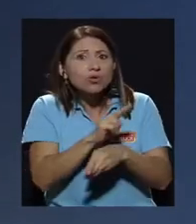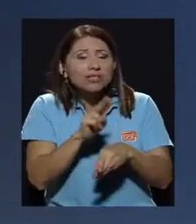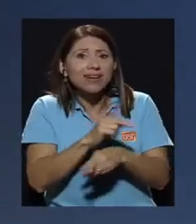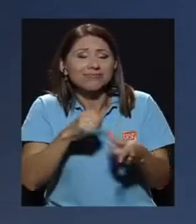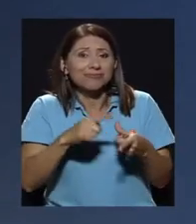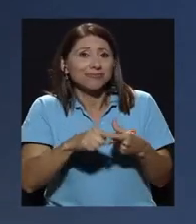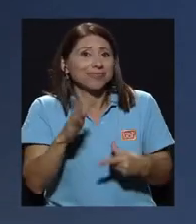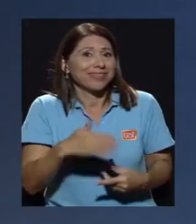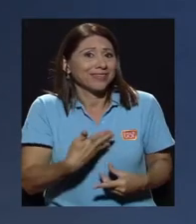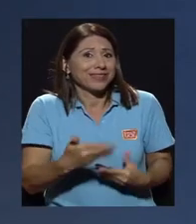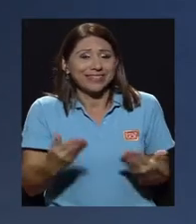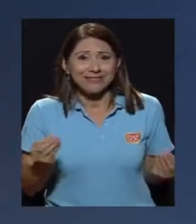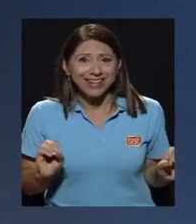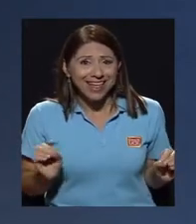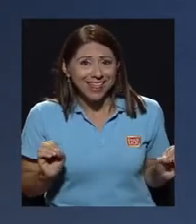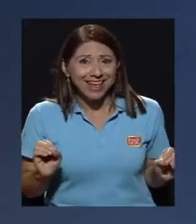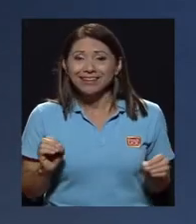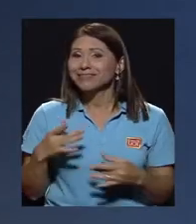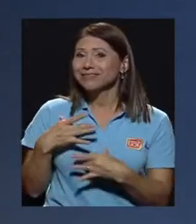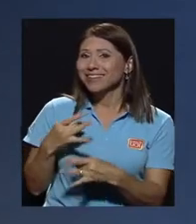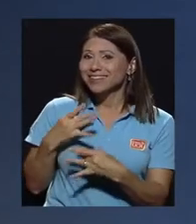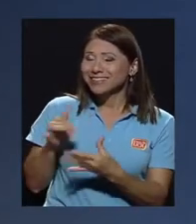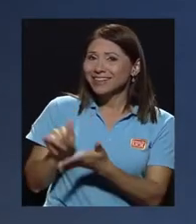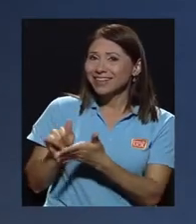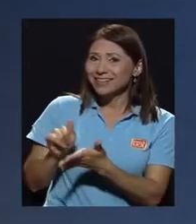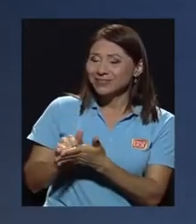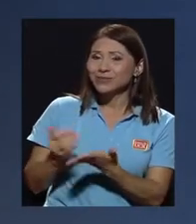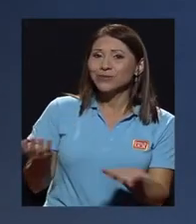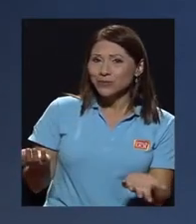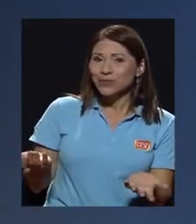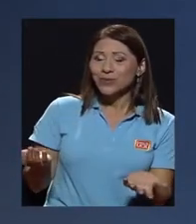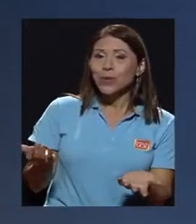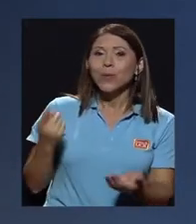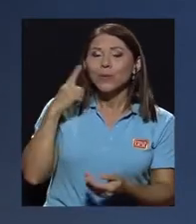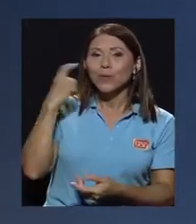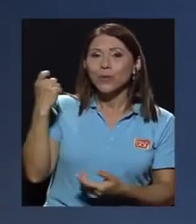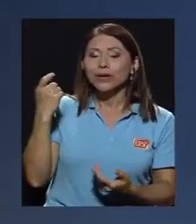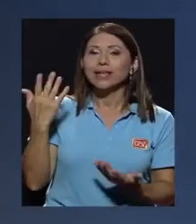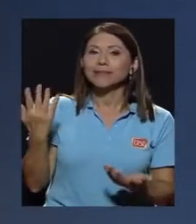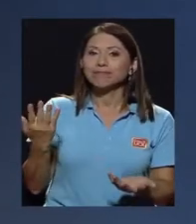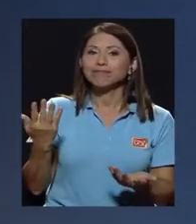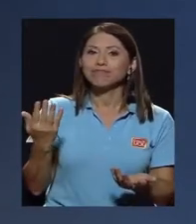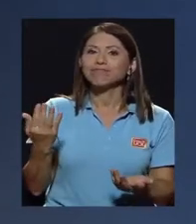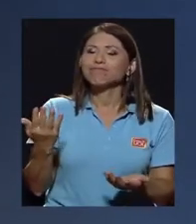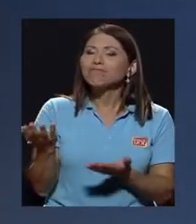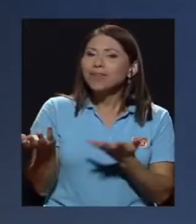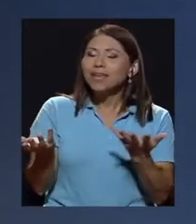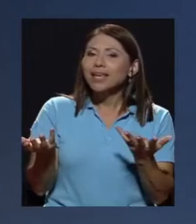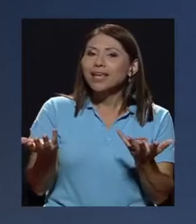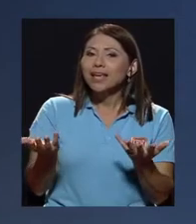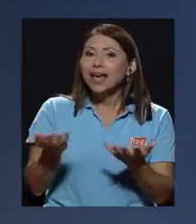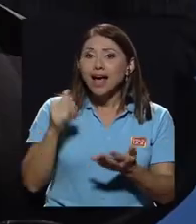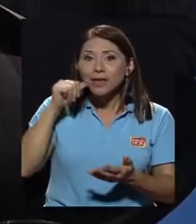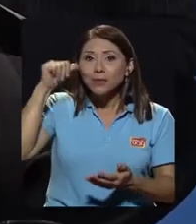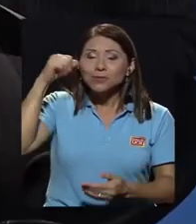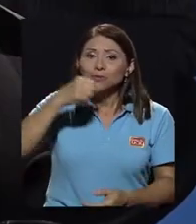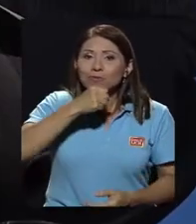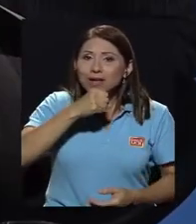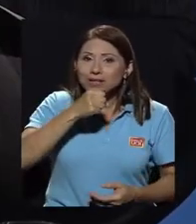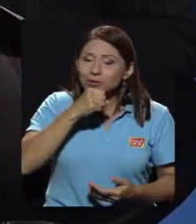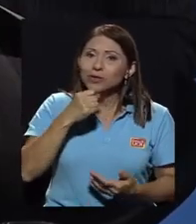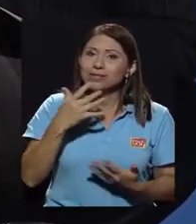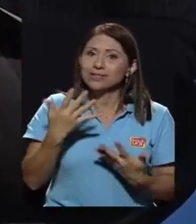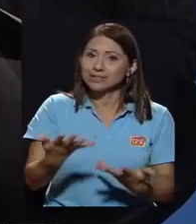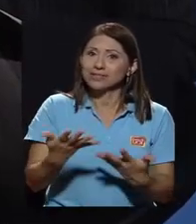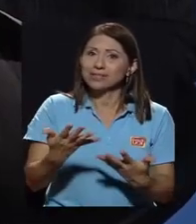de nada le va a servir el uso de X, ¿verdad? Qué interesante eso porque de algún modo los adultos mayores